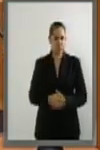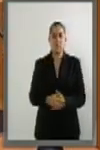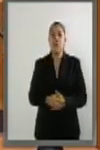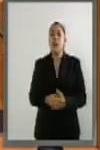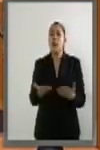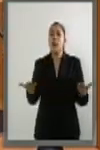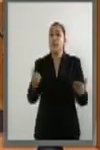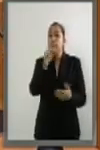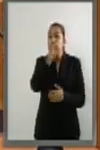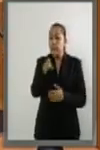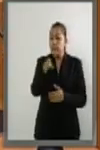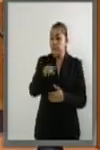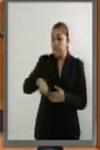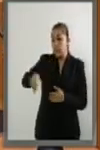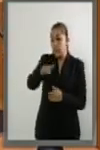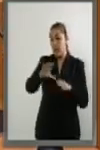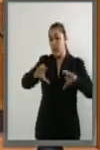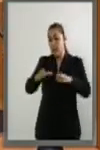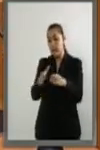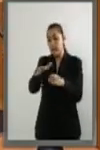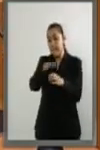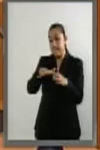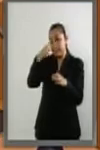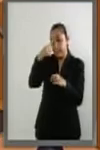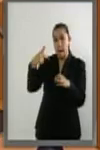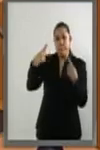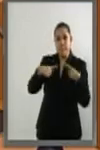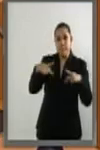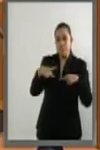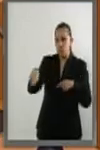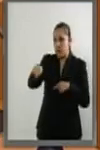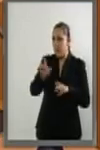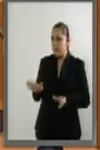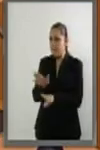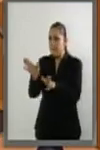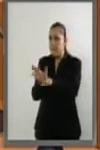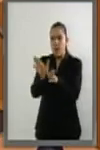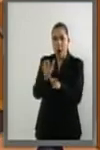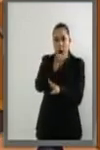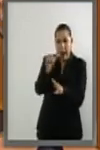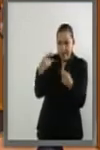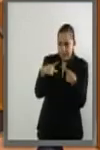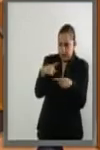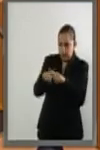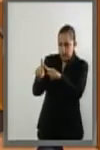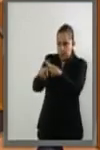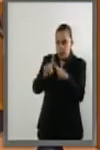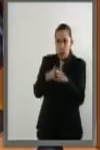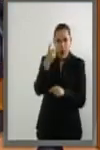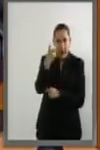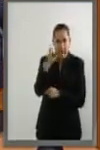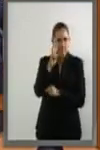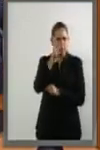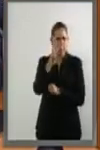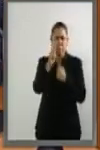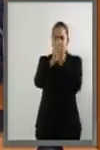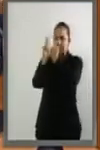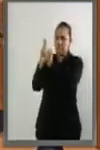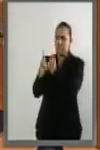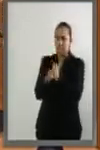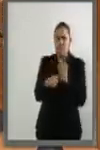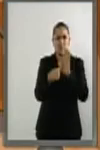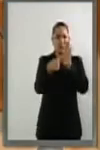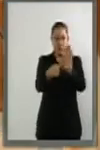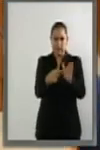política populista en cualquier país ha demostrado su ineficacia en todas las sociedades del mundo. Es cuanto, señor